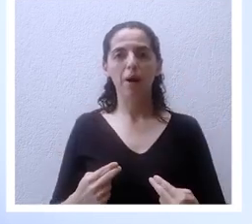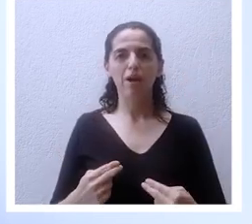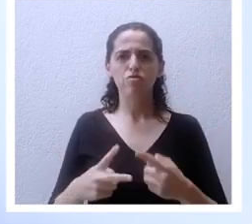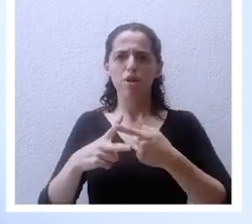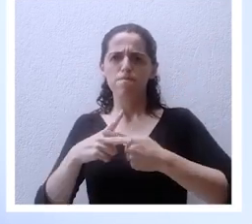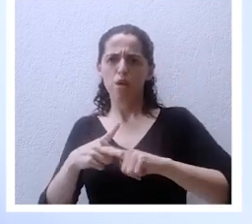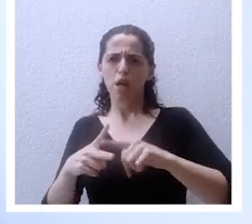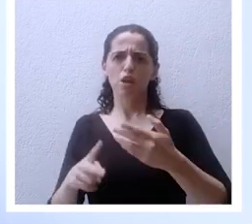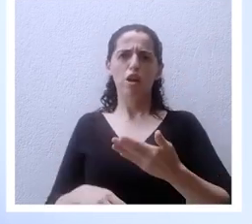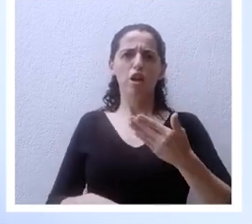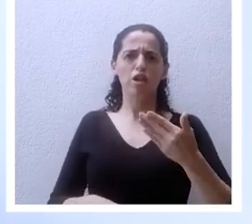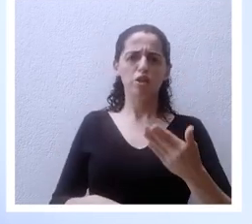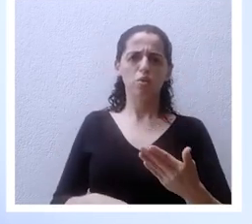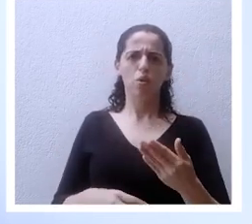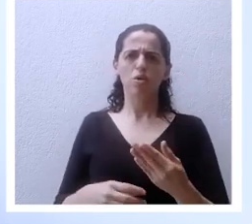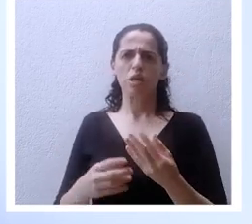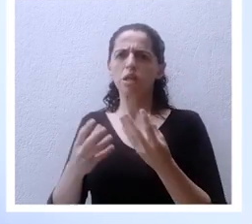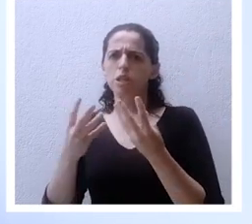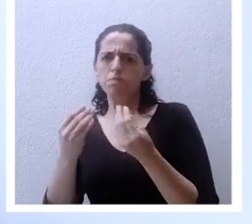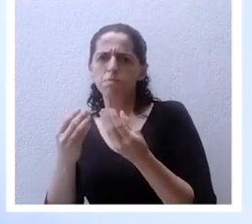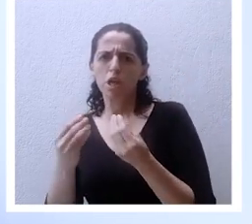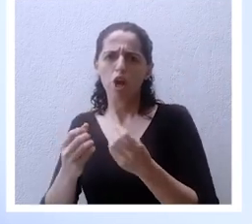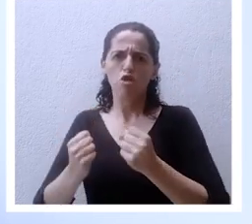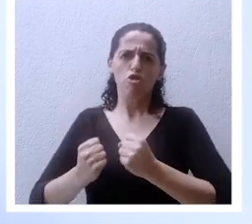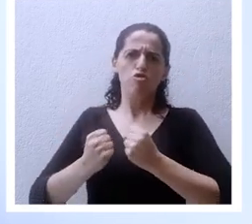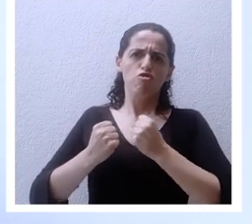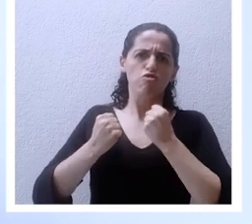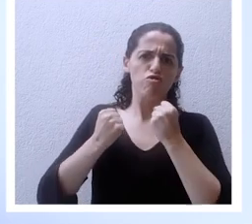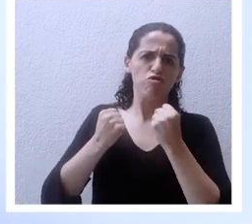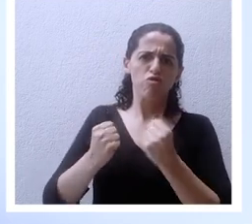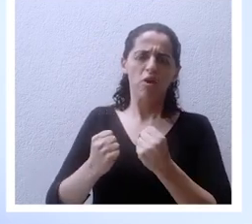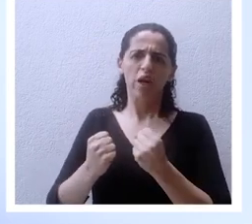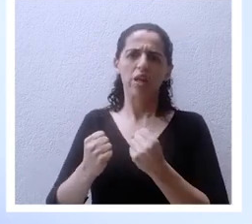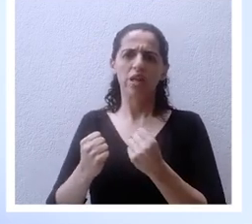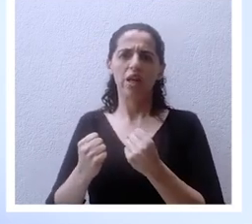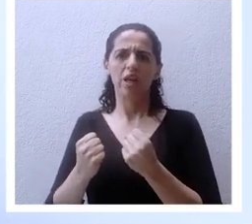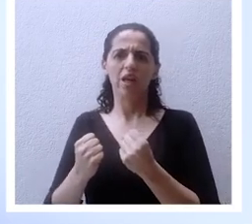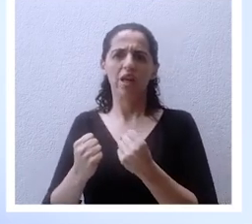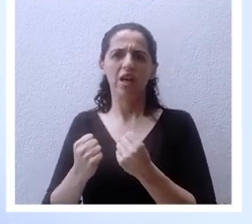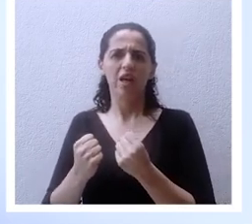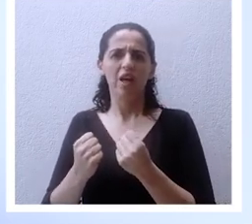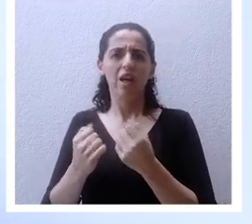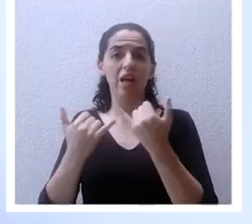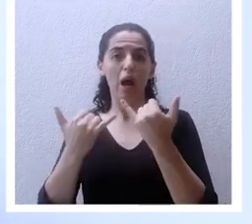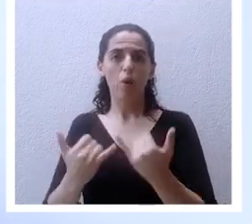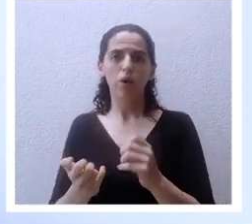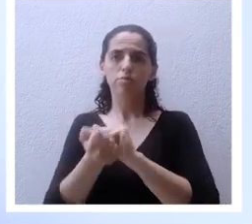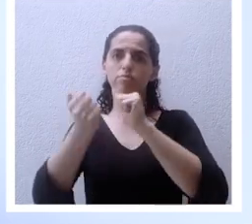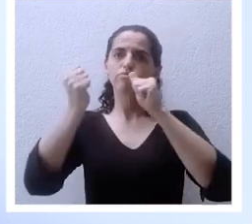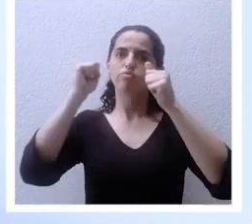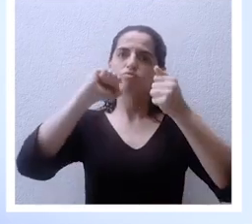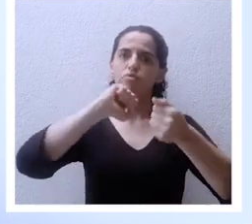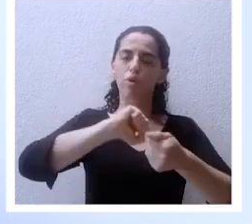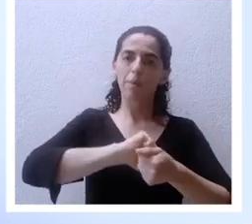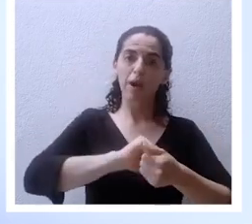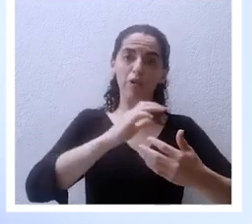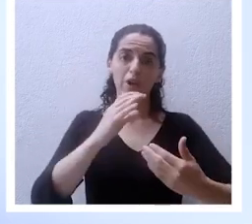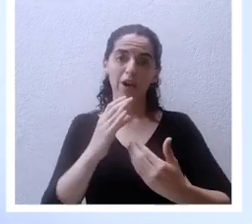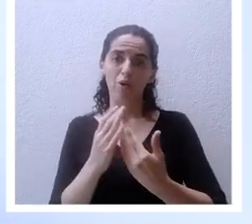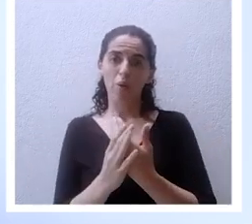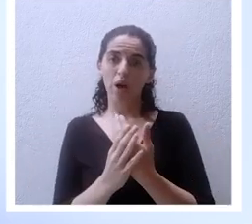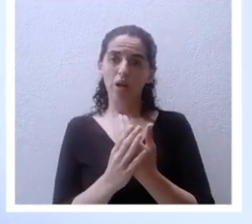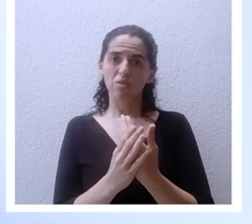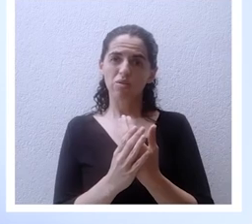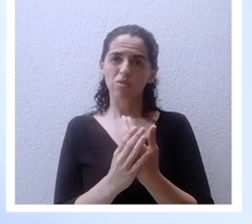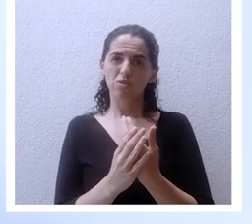y con miedo y cuando y mientras empieza a bajar el miedo nos estamos dando cuenta estamos siendo transformados o renovados o vamos a volver a ser